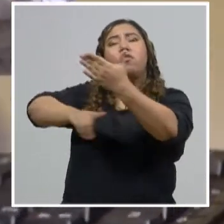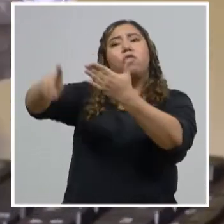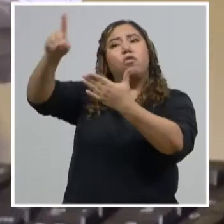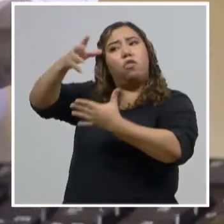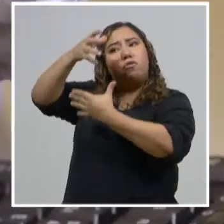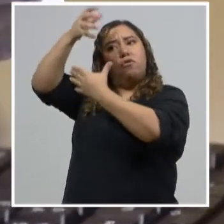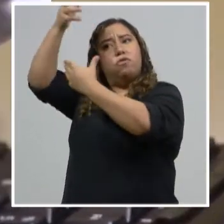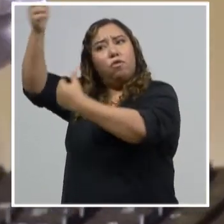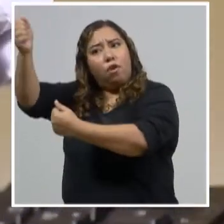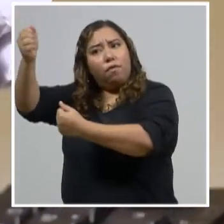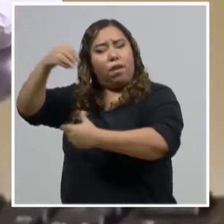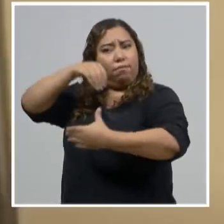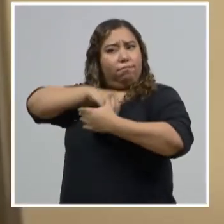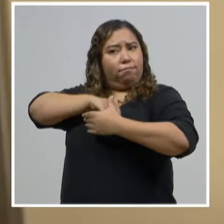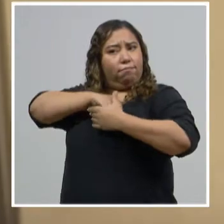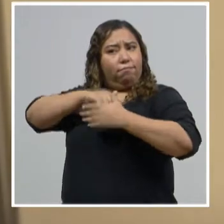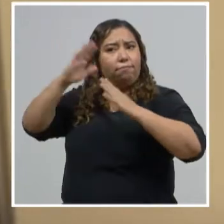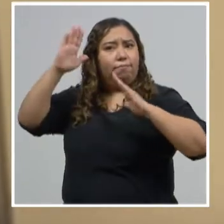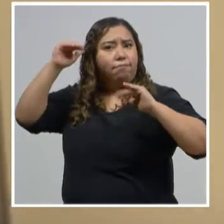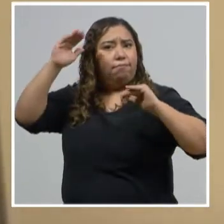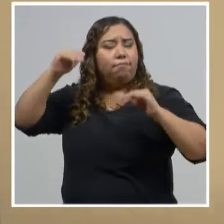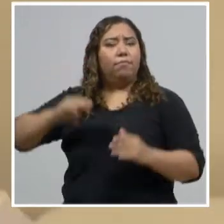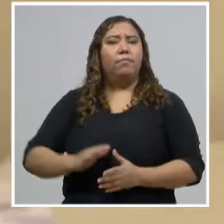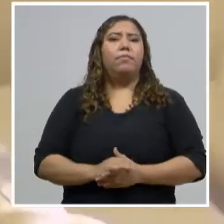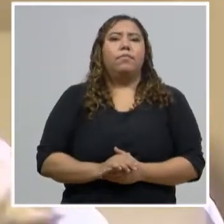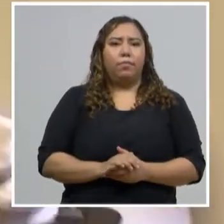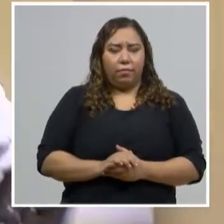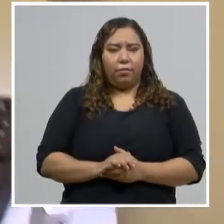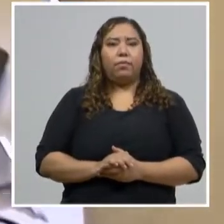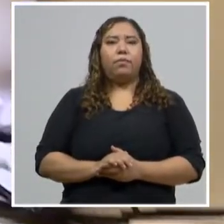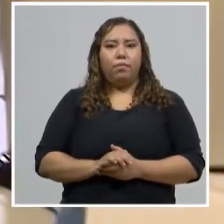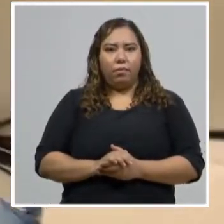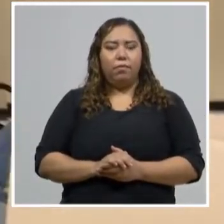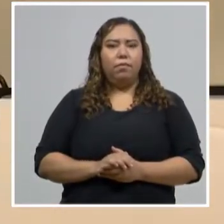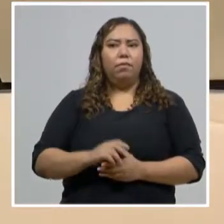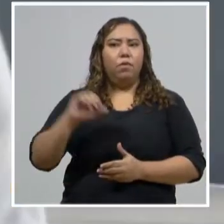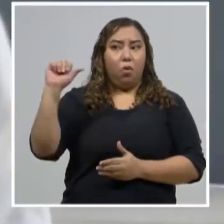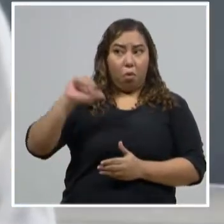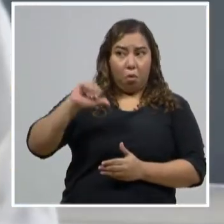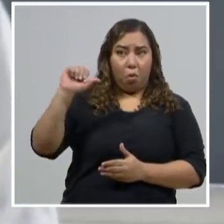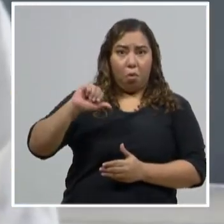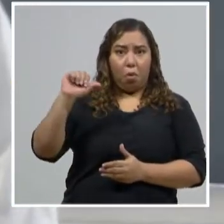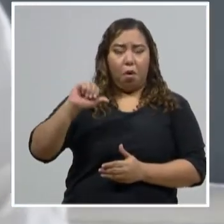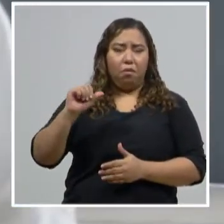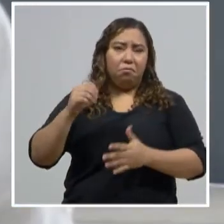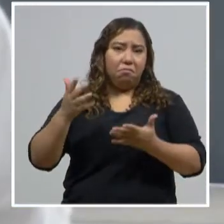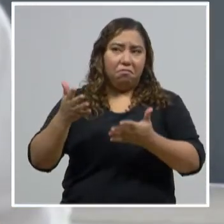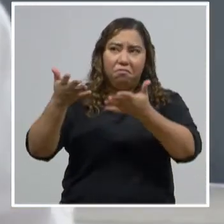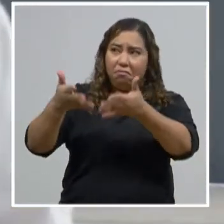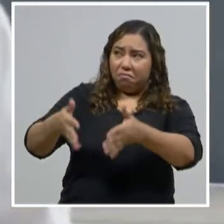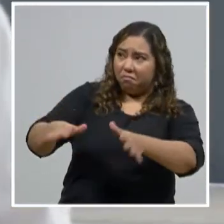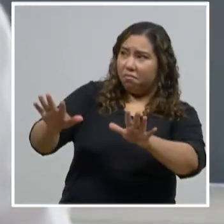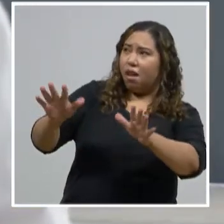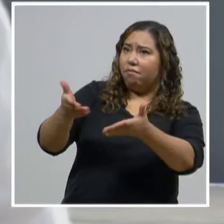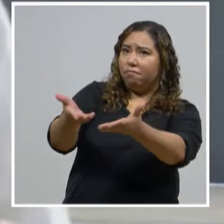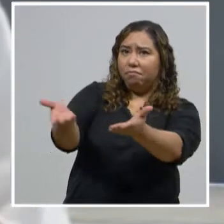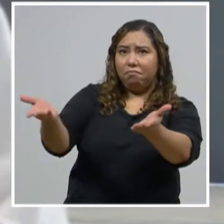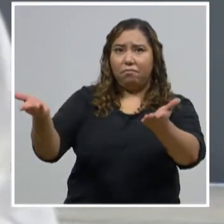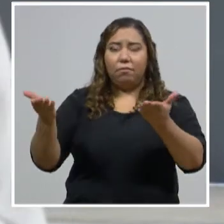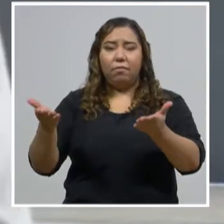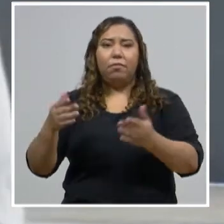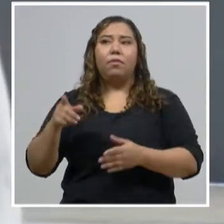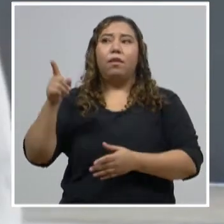concretando este paso que se comenzó a dar hace unos días atrás y que de una forma muy eficiente,